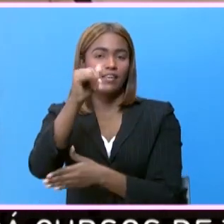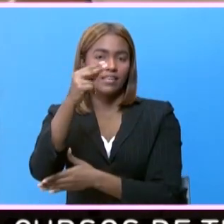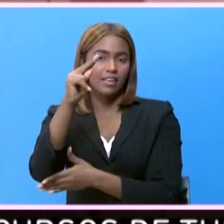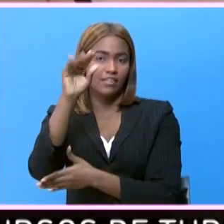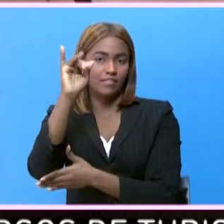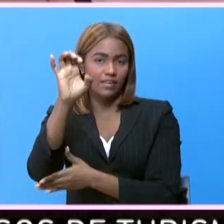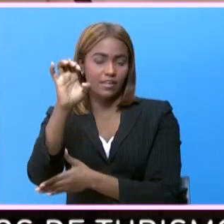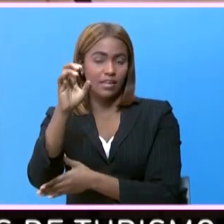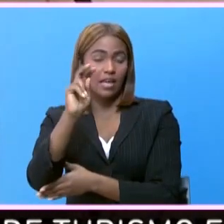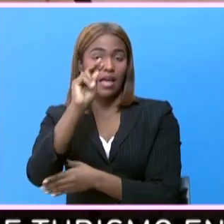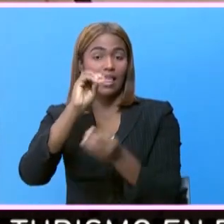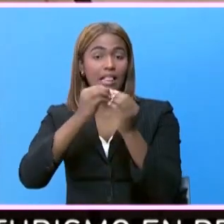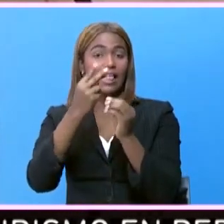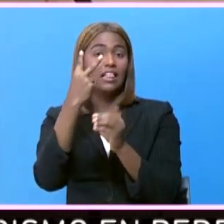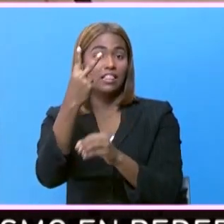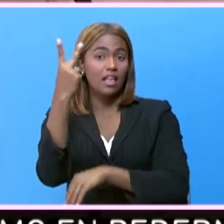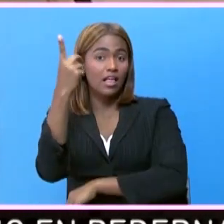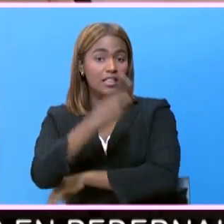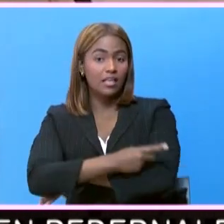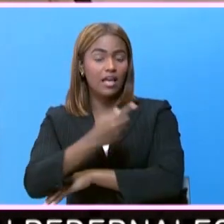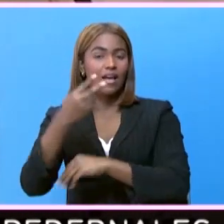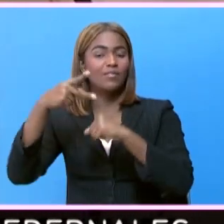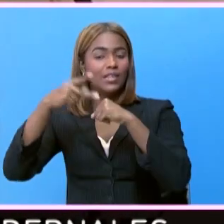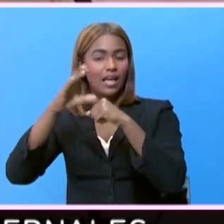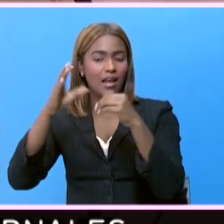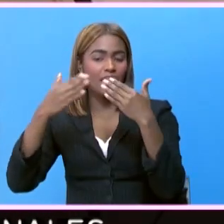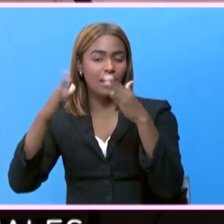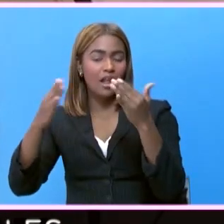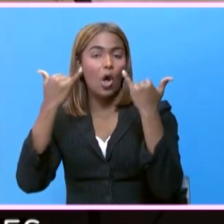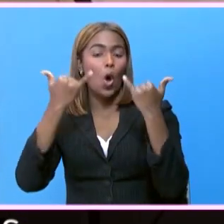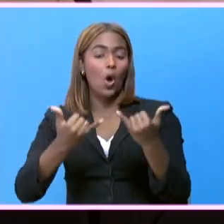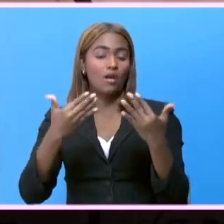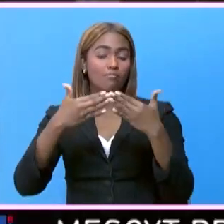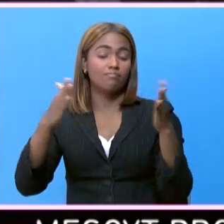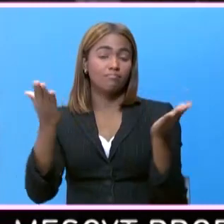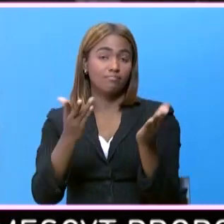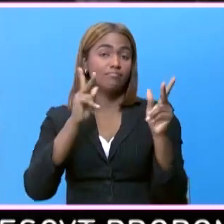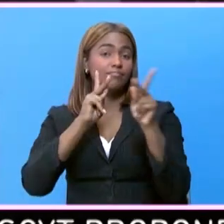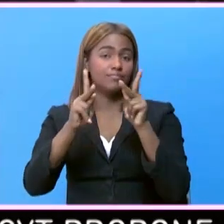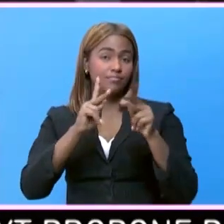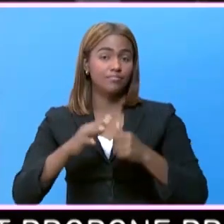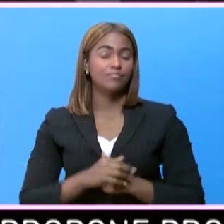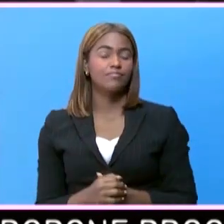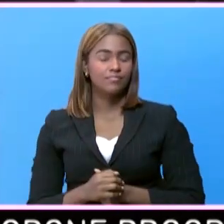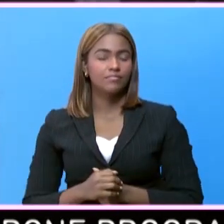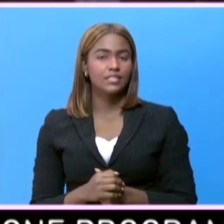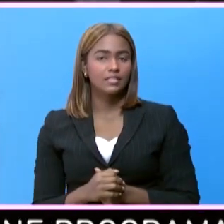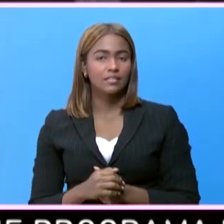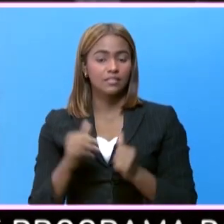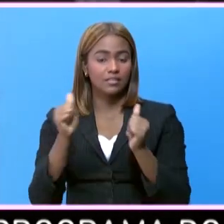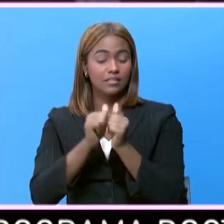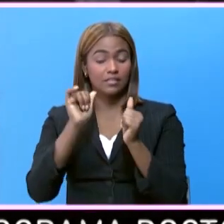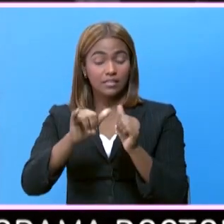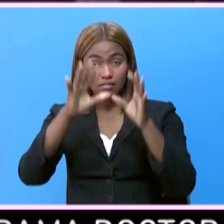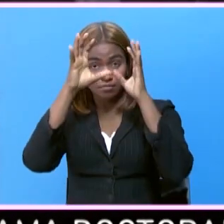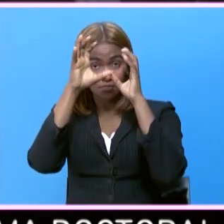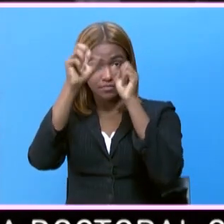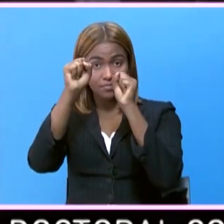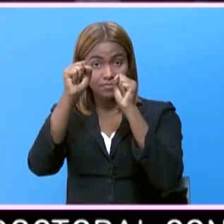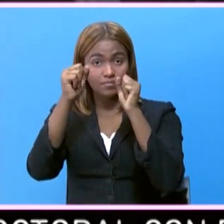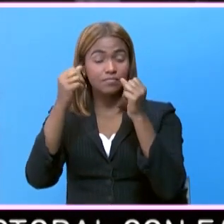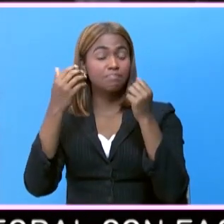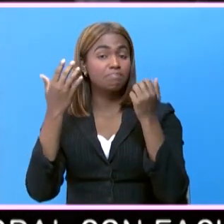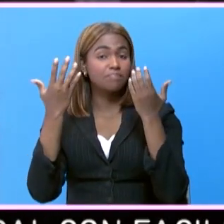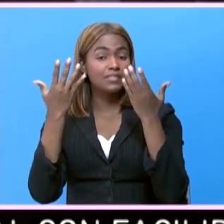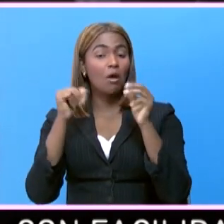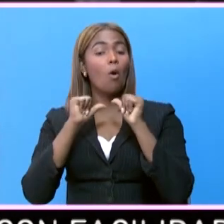2 abrió en Punta Cana y hoy está abriendo aquí en Puerto Plata. Bueno, con este acto el presidente pues